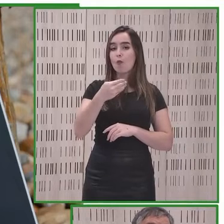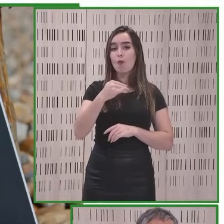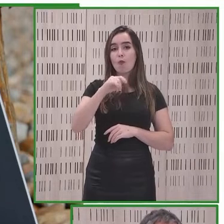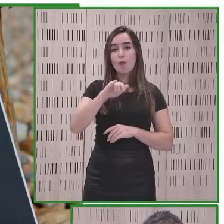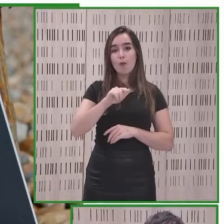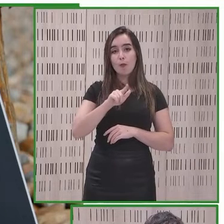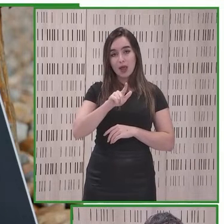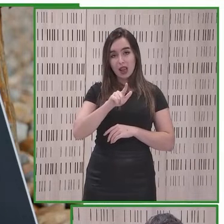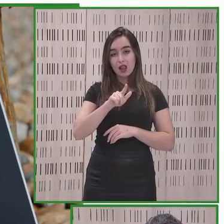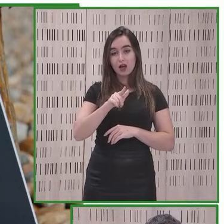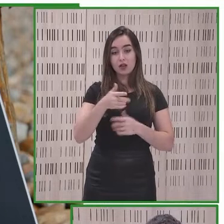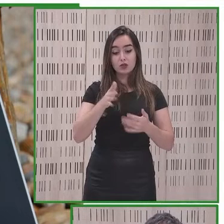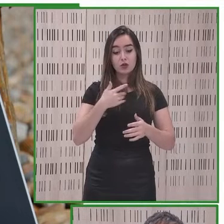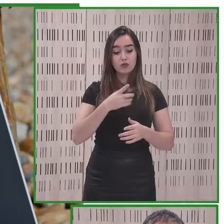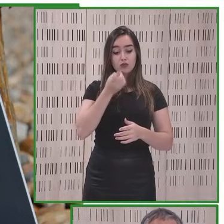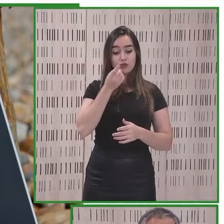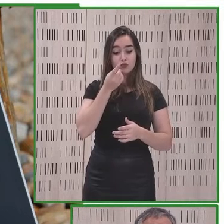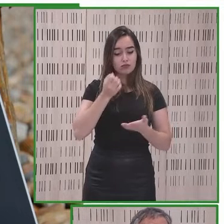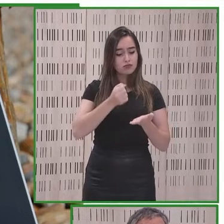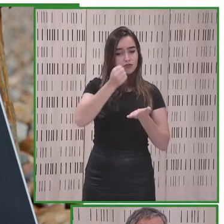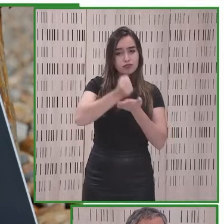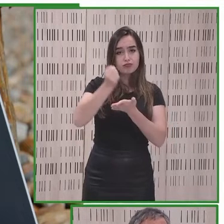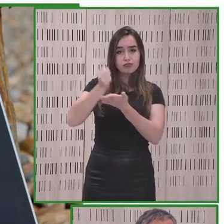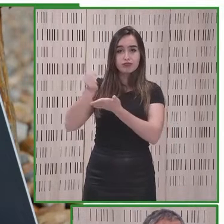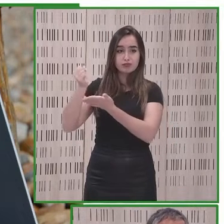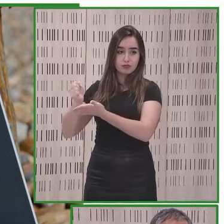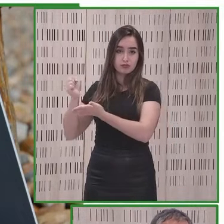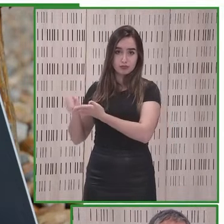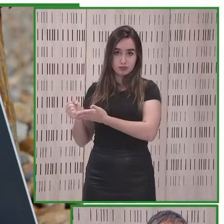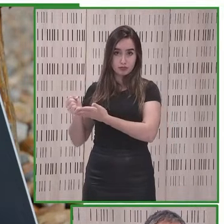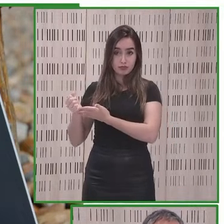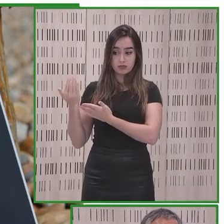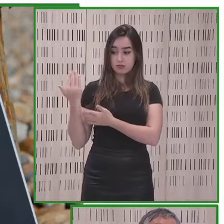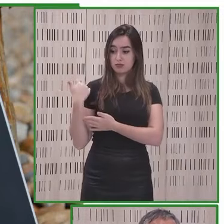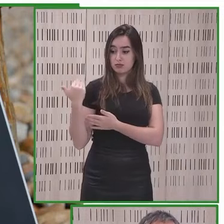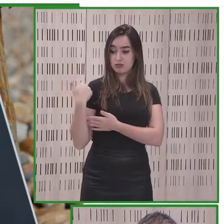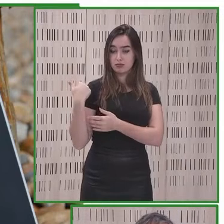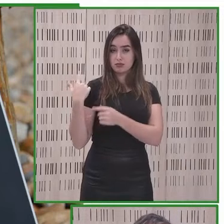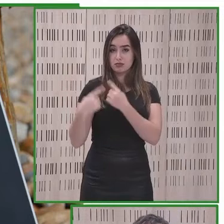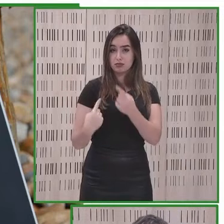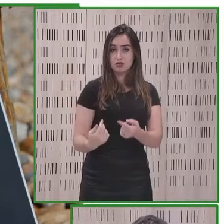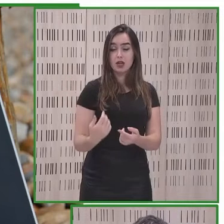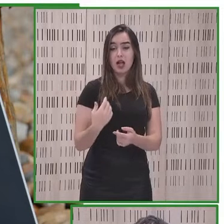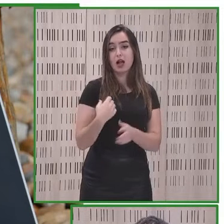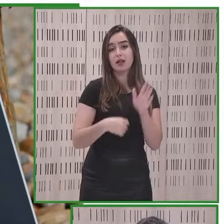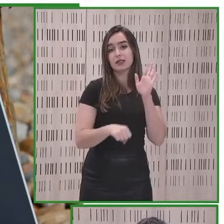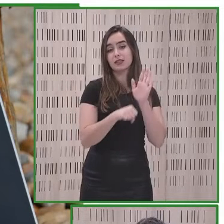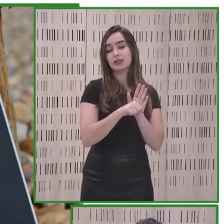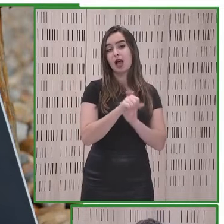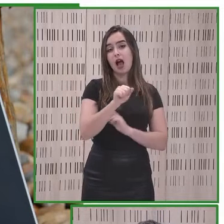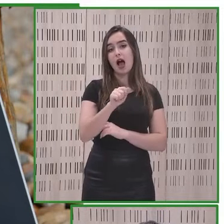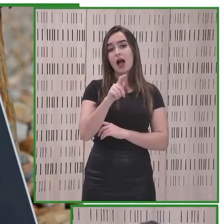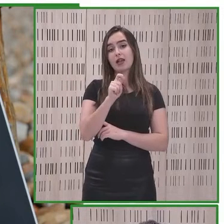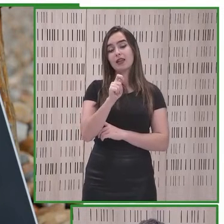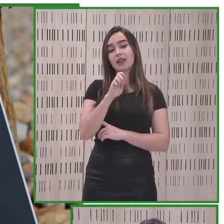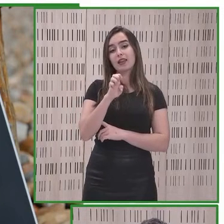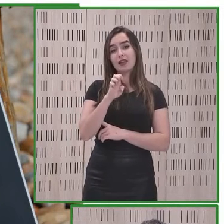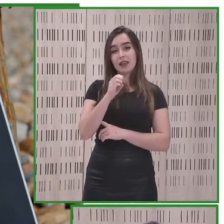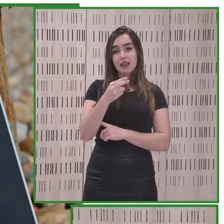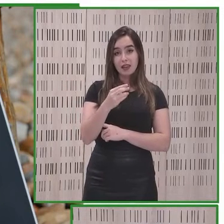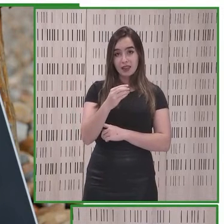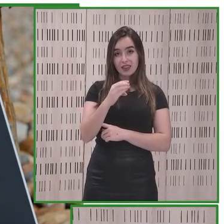terminales móviles y hace un par de años pusimos en marcha el sello Atec, en el que estamos certificando